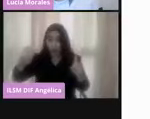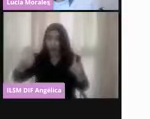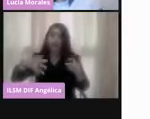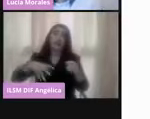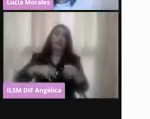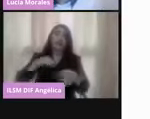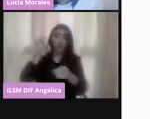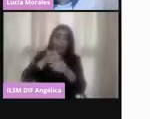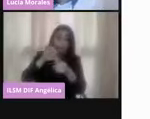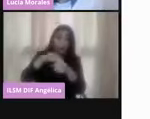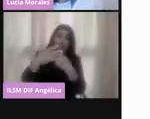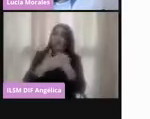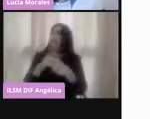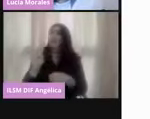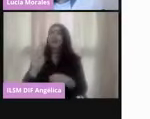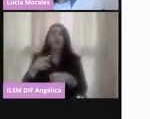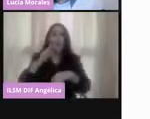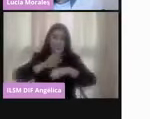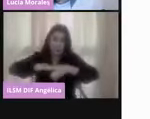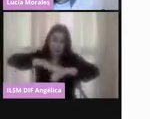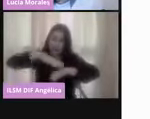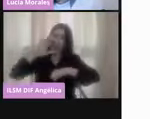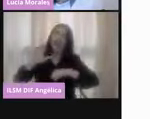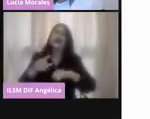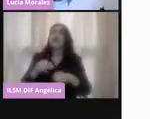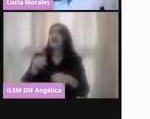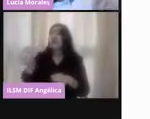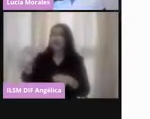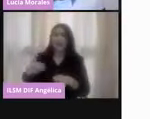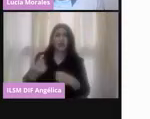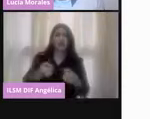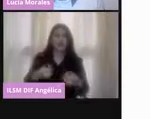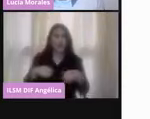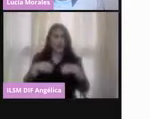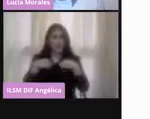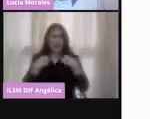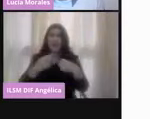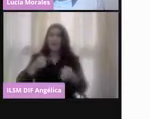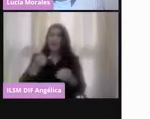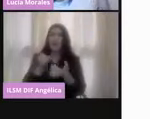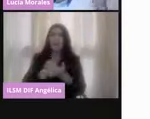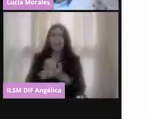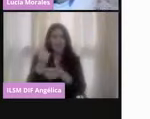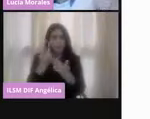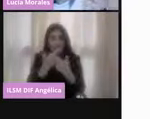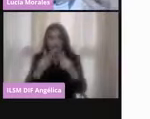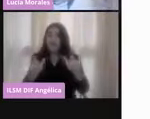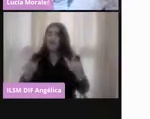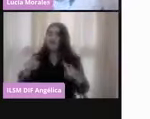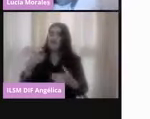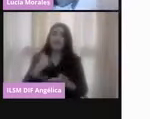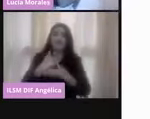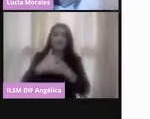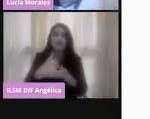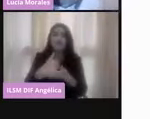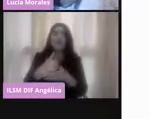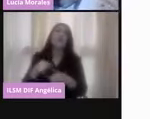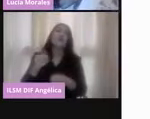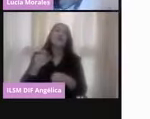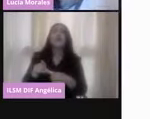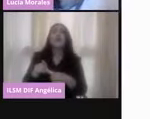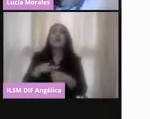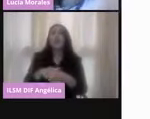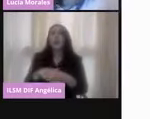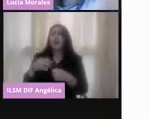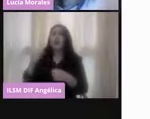fines es contribuir al desarrollo de la vida democrática. Pero también, y uno que es nuestra razón de ser, que es el